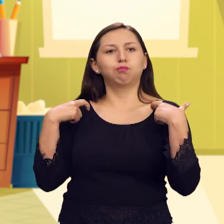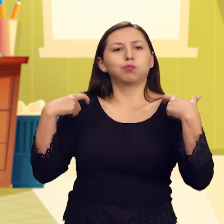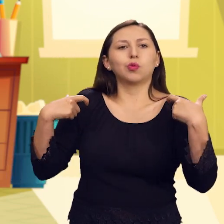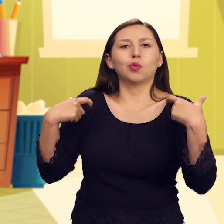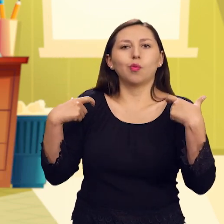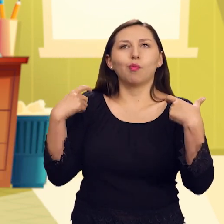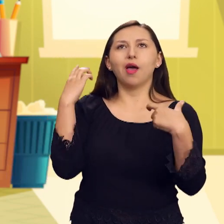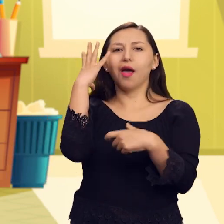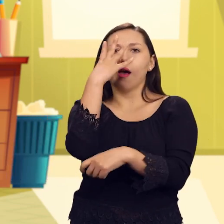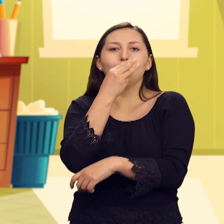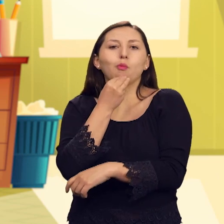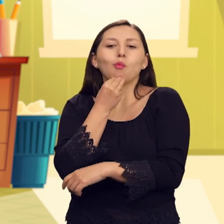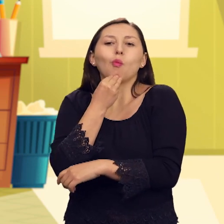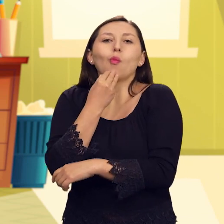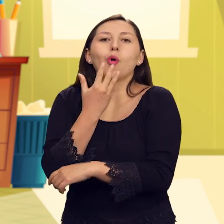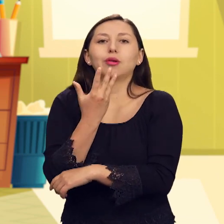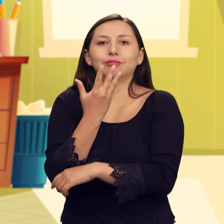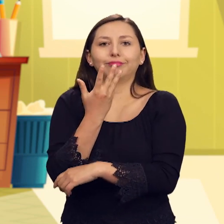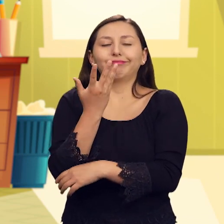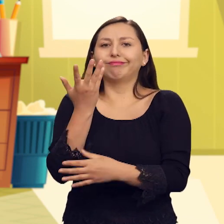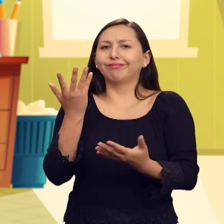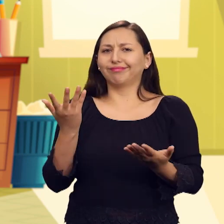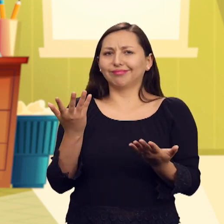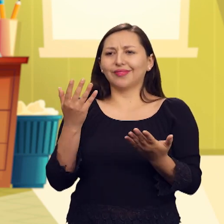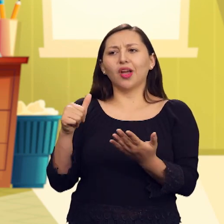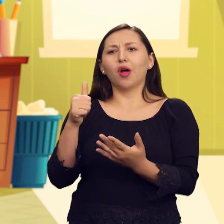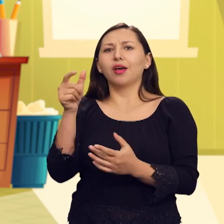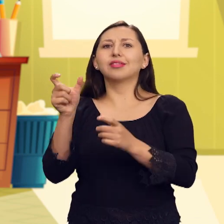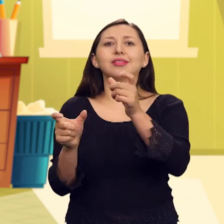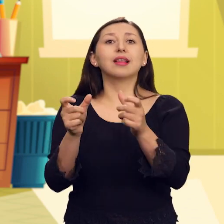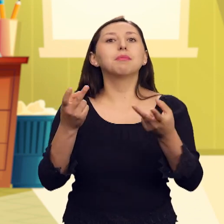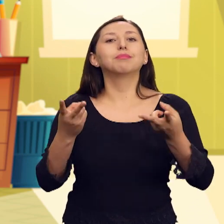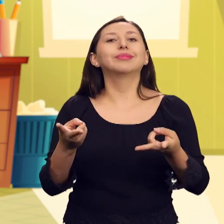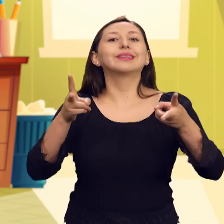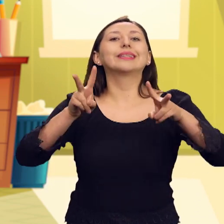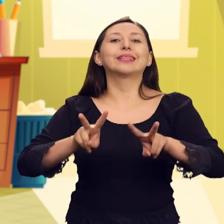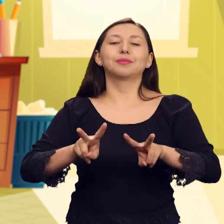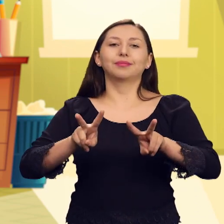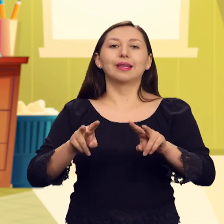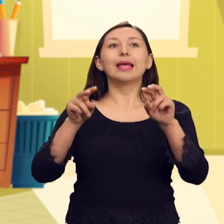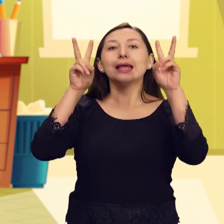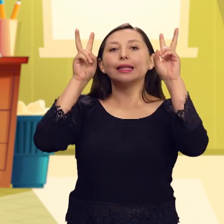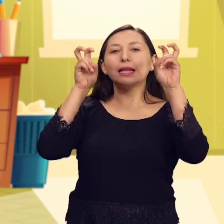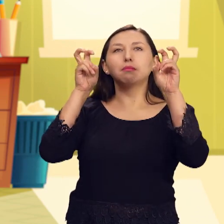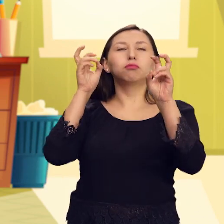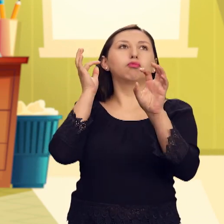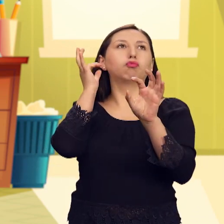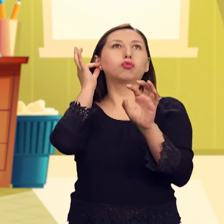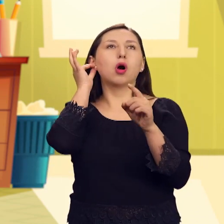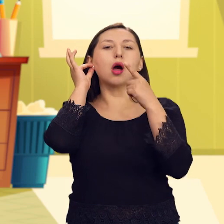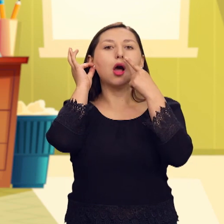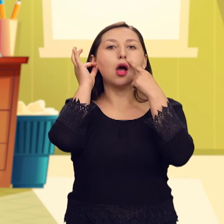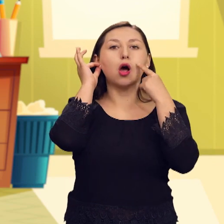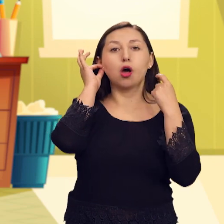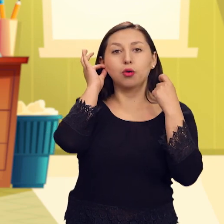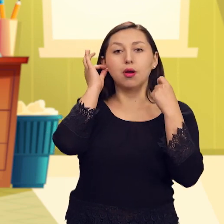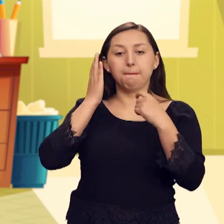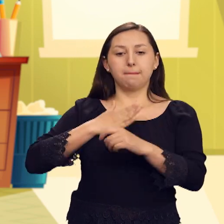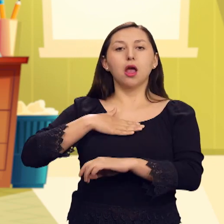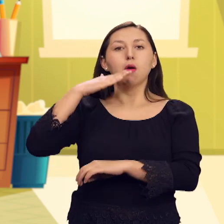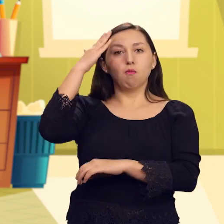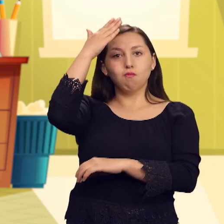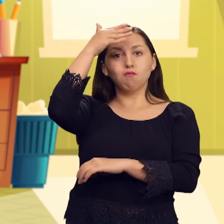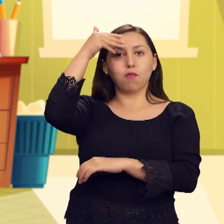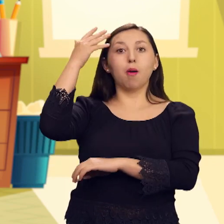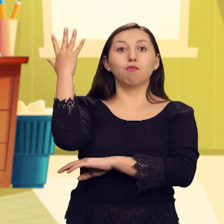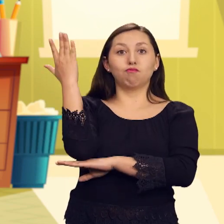belleza que están de moda. ¿Y qué me dicen de los estereotipos que van más allá de temas de género? Como la profe Berni nos decía,